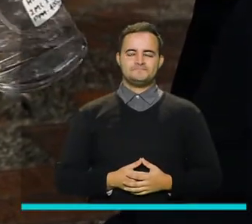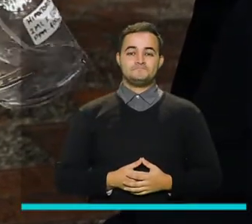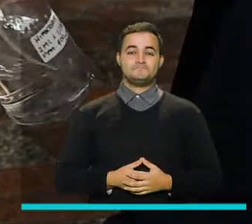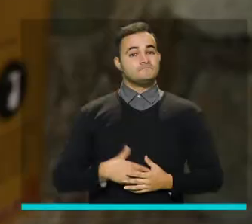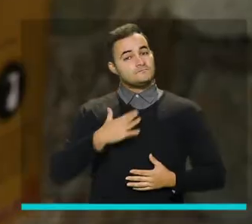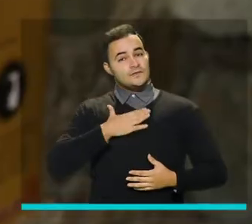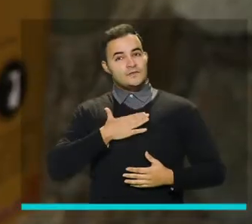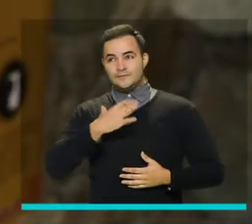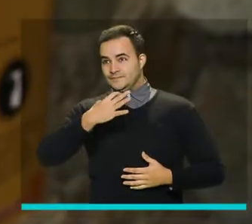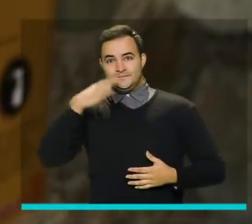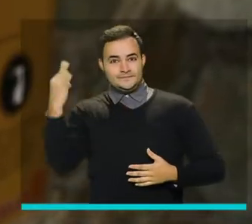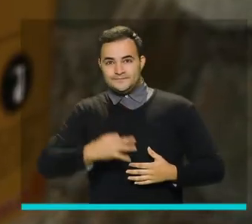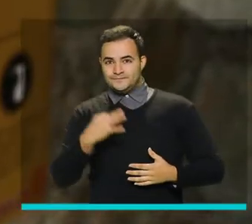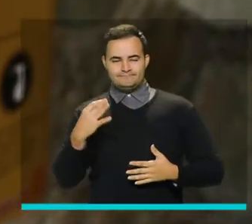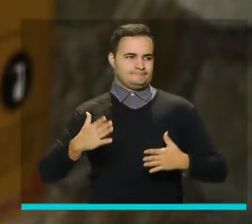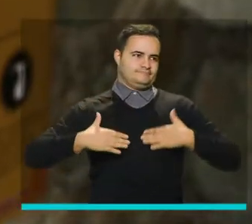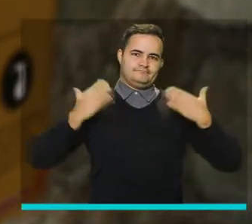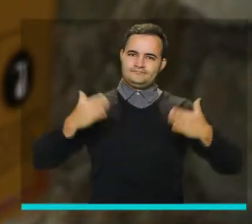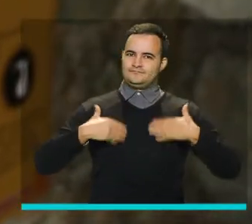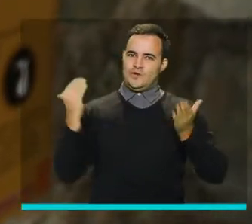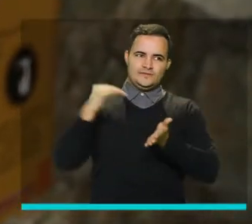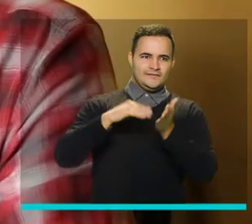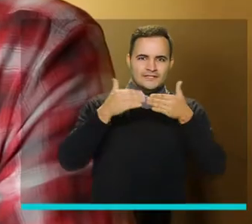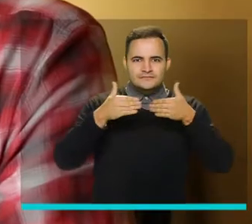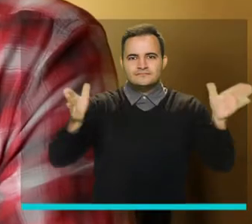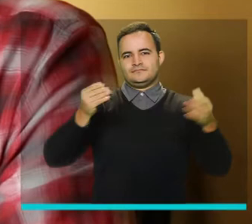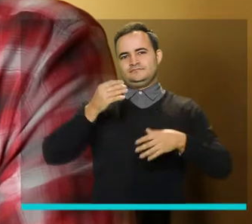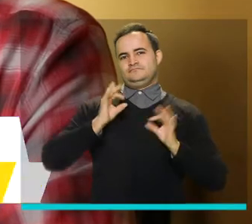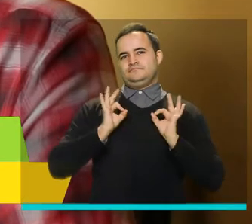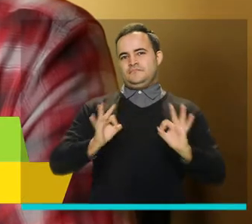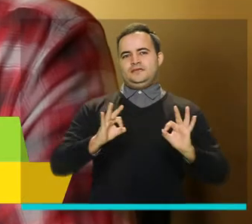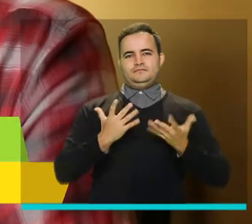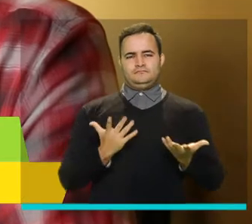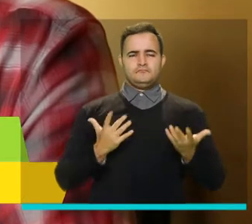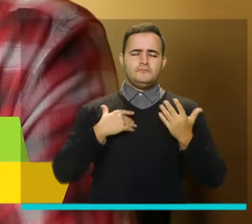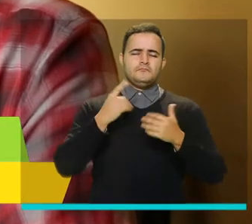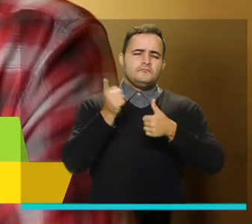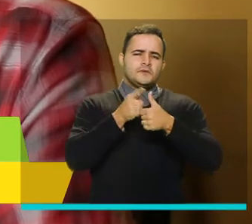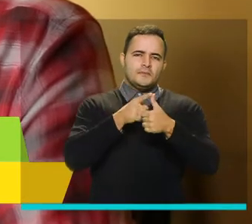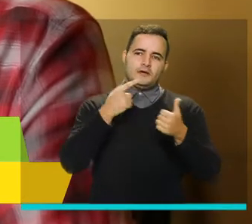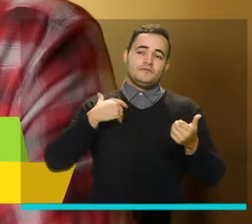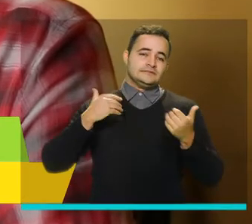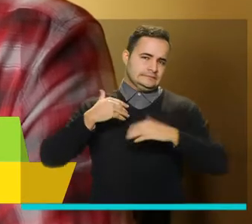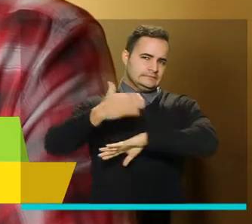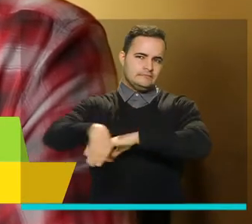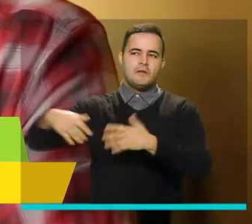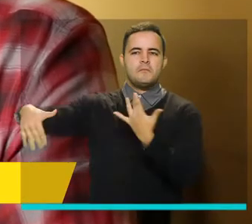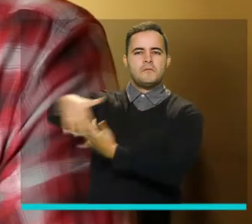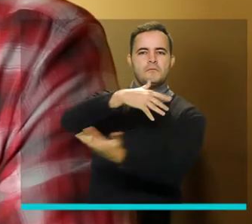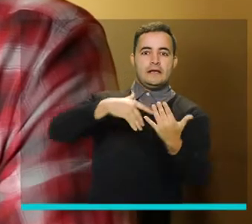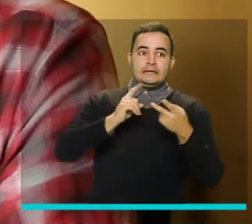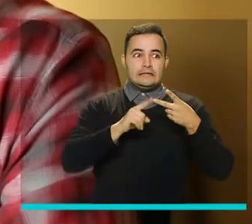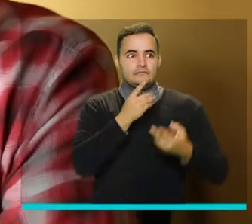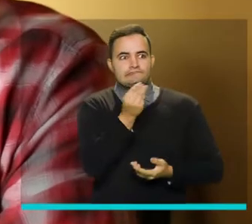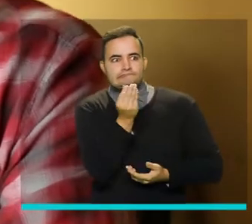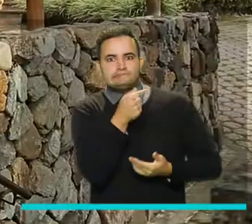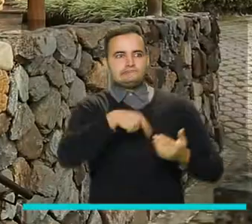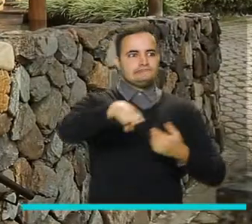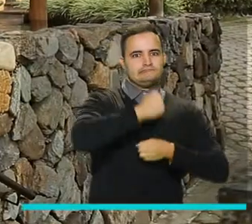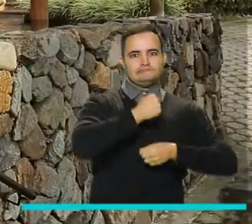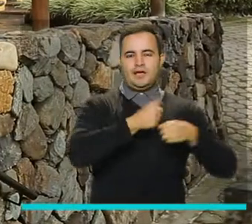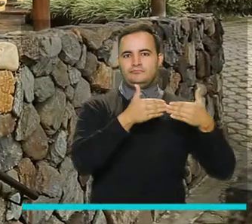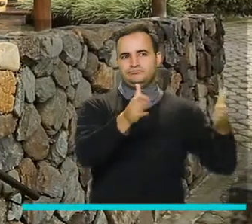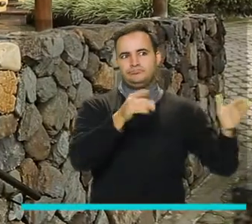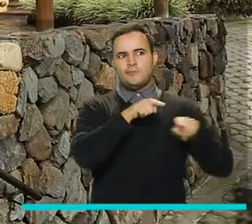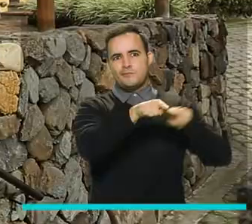Para mí es fantástica la reapertura, no solo porque nos permite de nuevo salir a la calle, sino que reactiva muchos sectores de la economía.